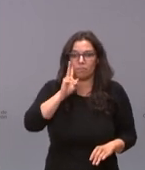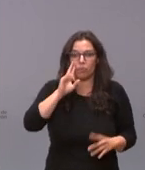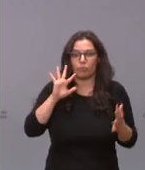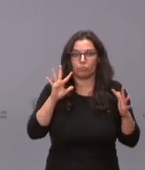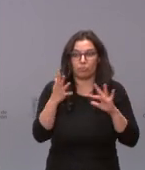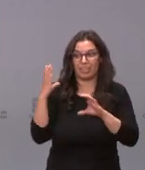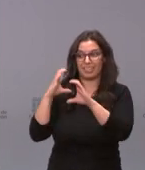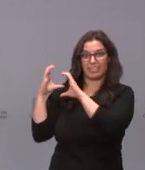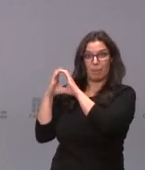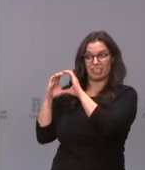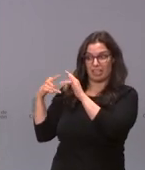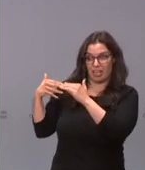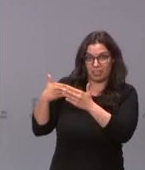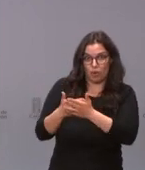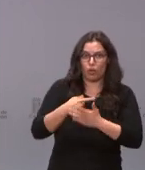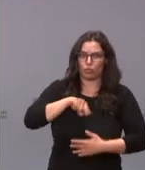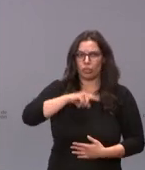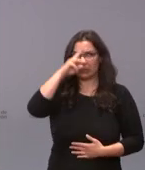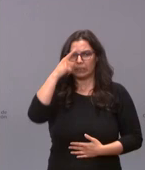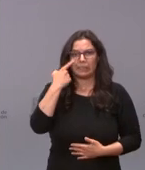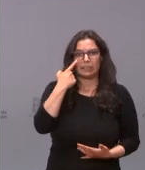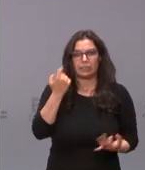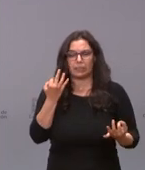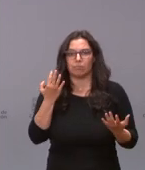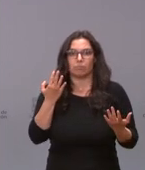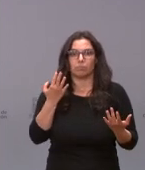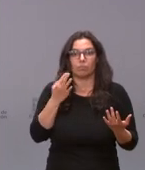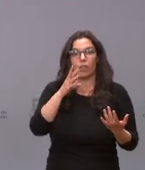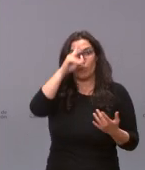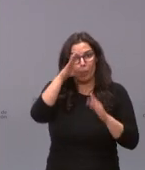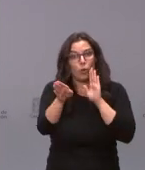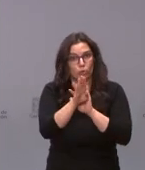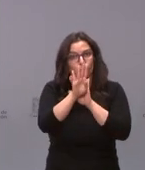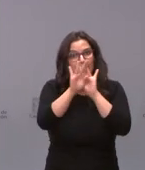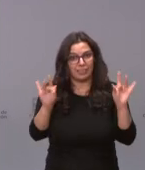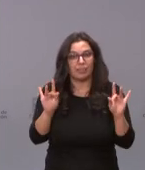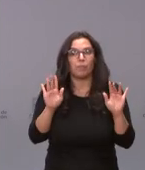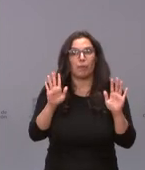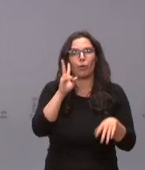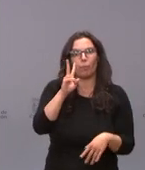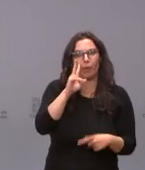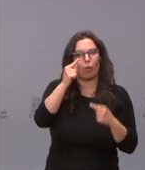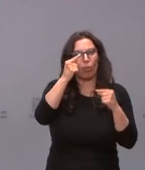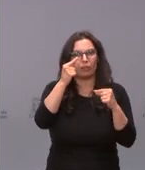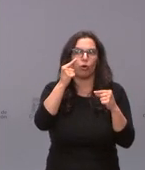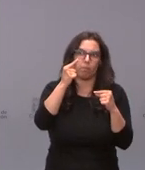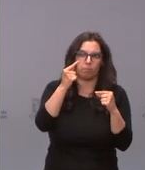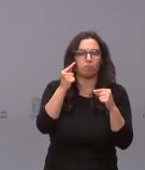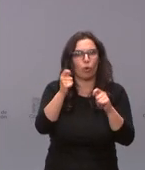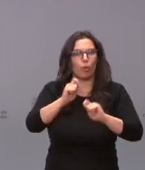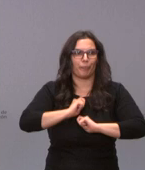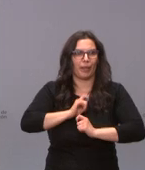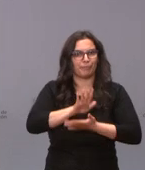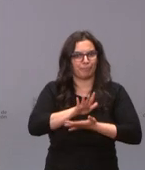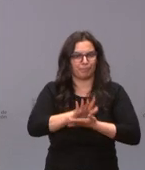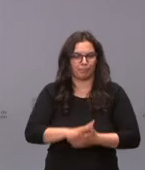Semana Santa que nos tenía muy muy preocupados y que en este momento no digo que no nos tenga preocupados pero bueno los datos que tenemos son un poco más